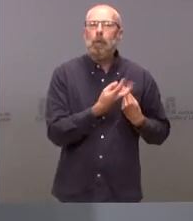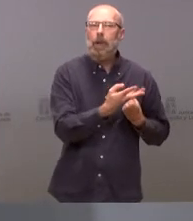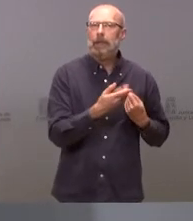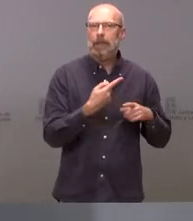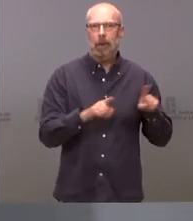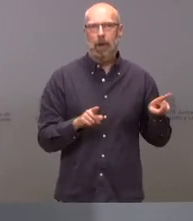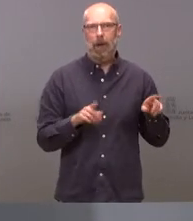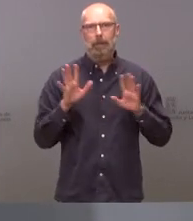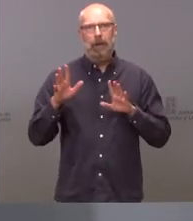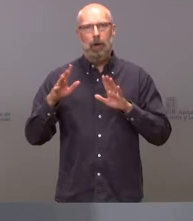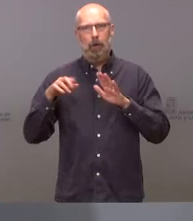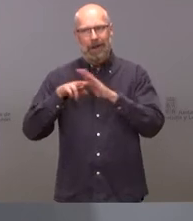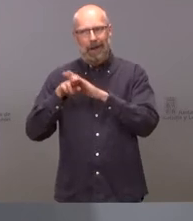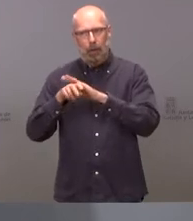mantenerlo